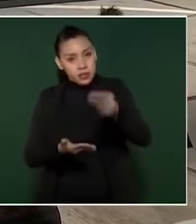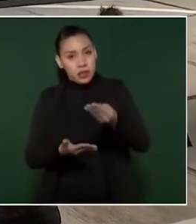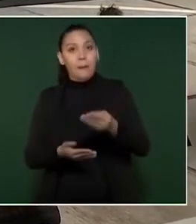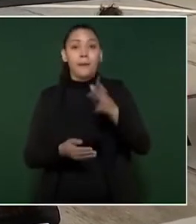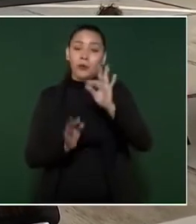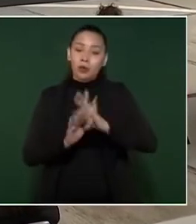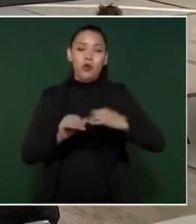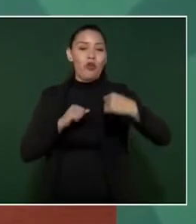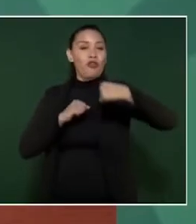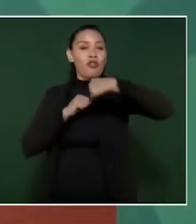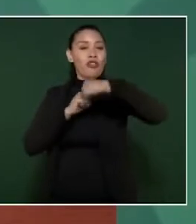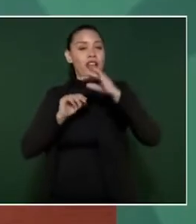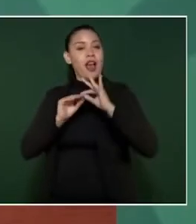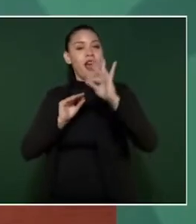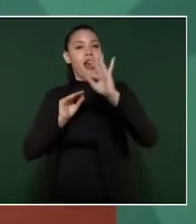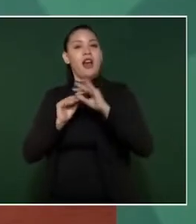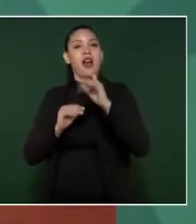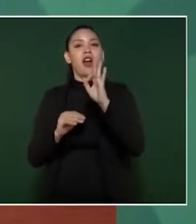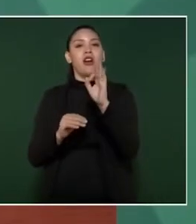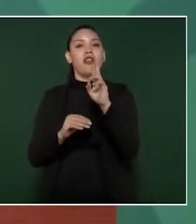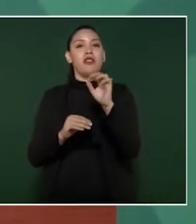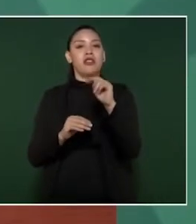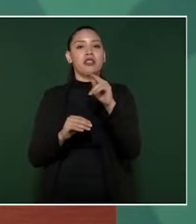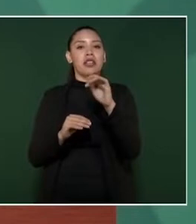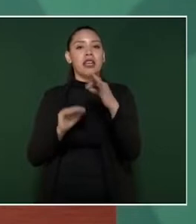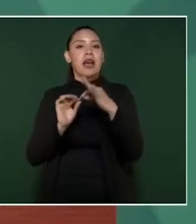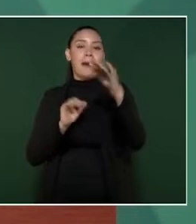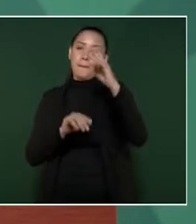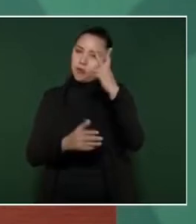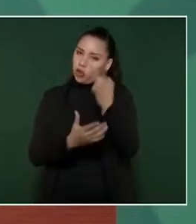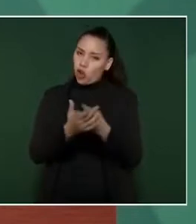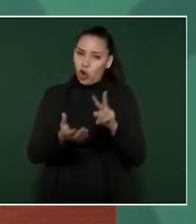frontera el doble el salario mínimo.